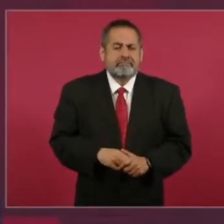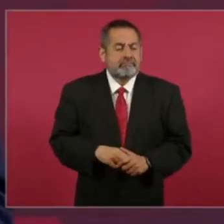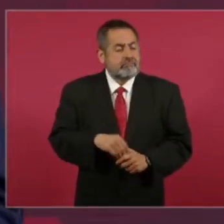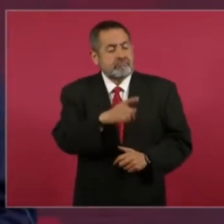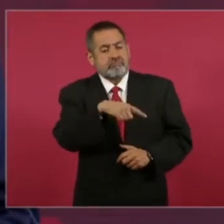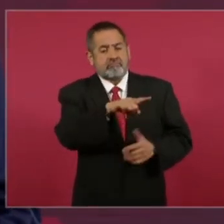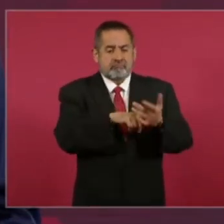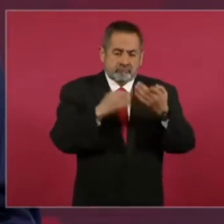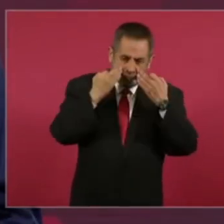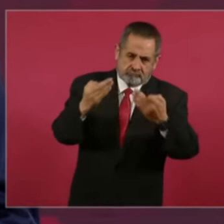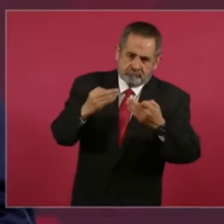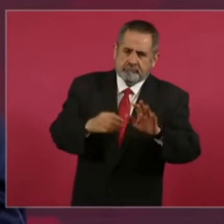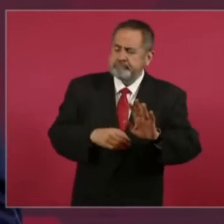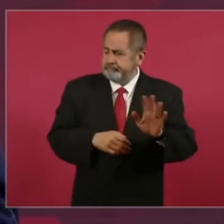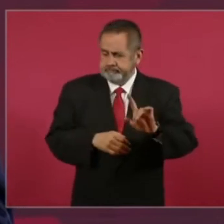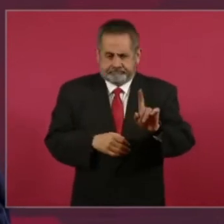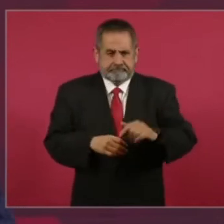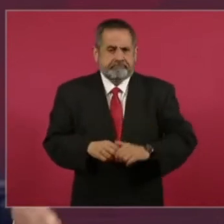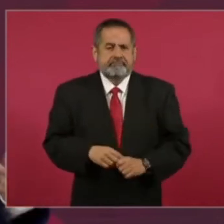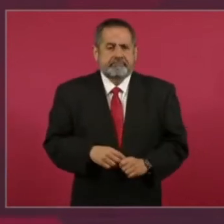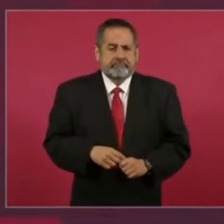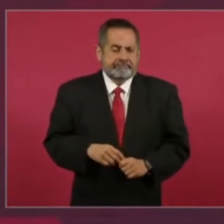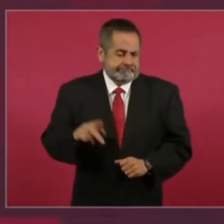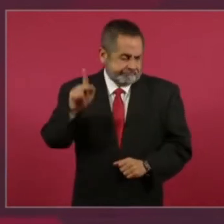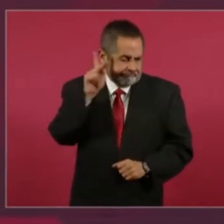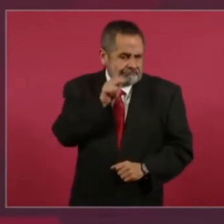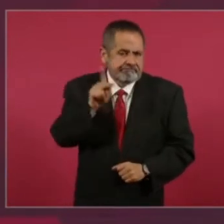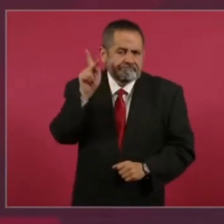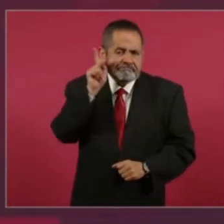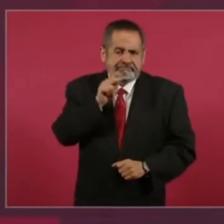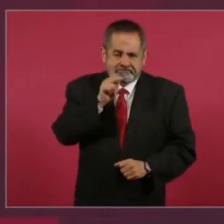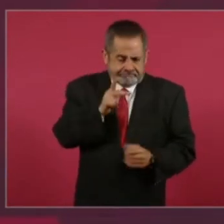son testigos no si tiene que haber